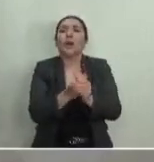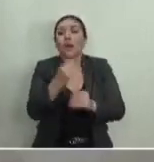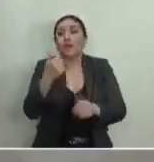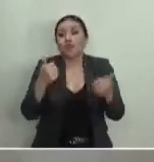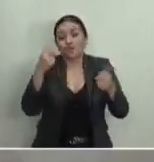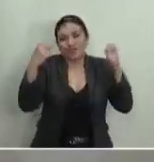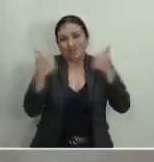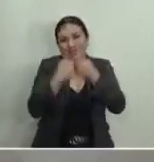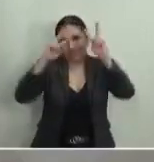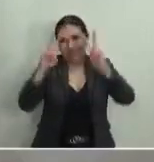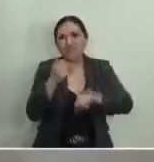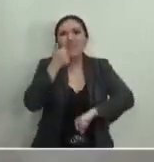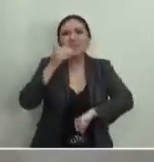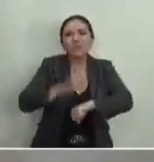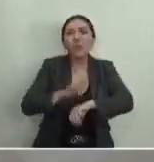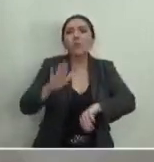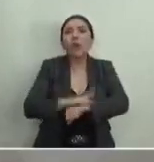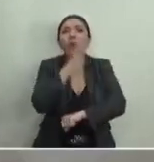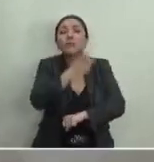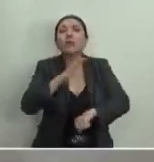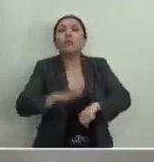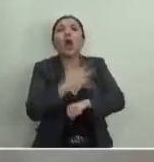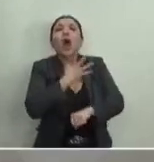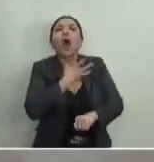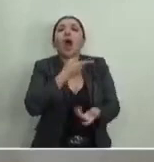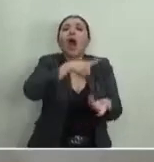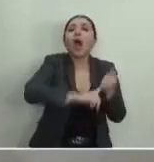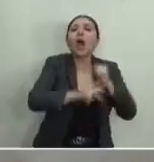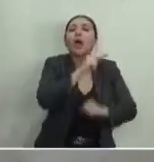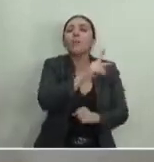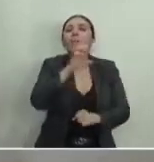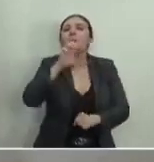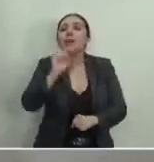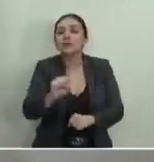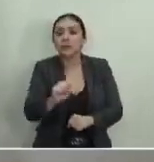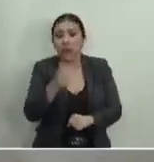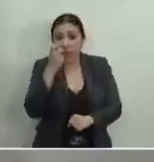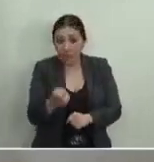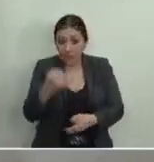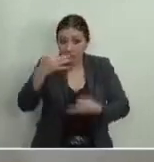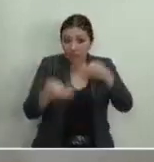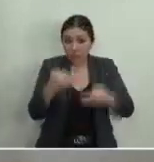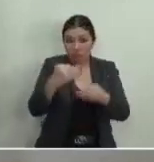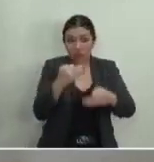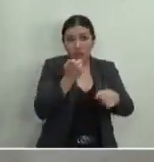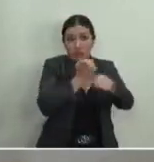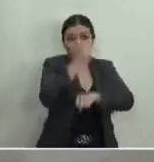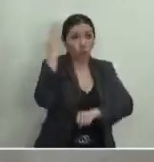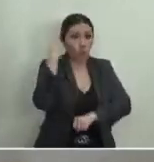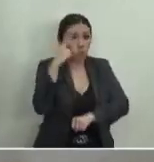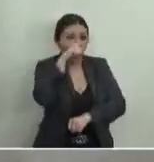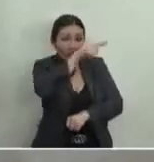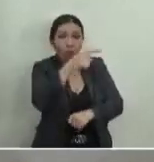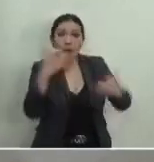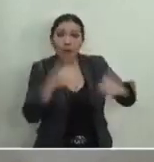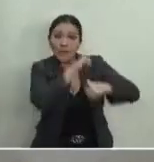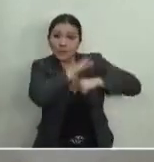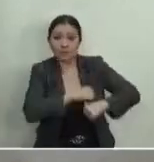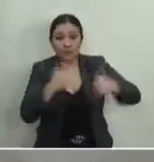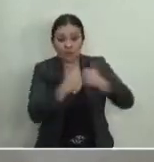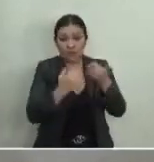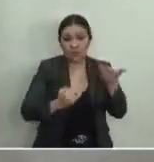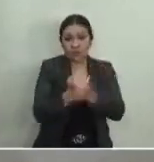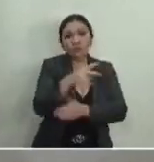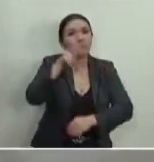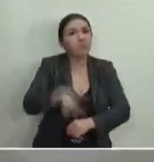administrativa, porque este asunto deriva de un procedimiento sancionador y, a pesar de que es el Tribunal Electoral del Estado de Puebla quien emite la resolución,